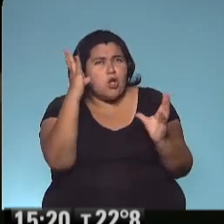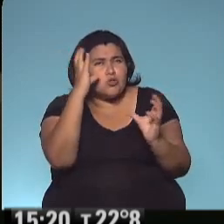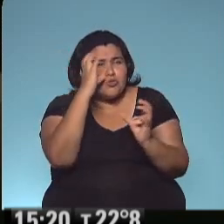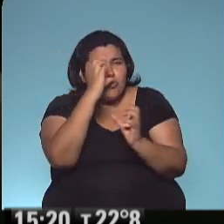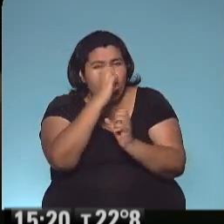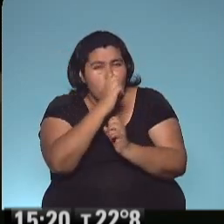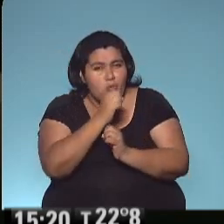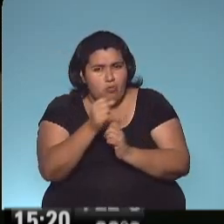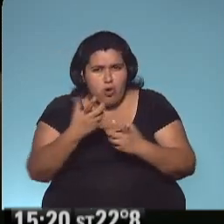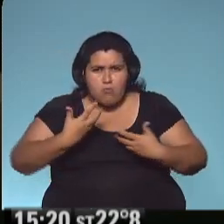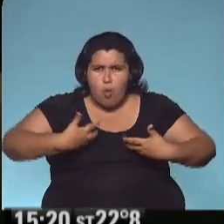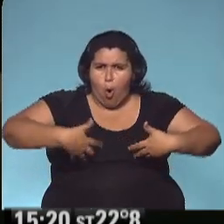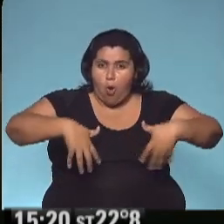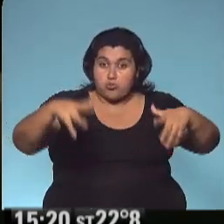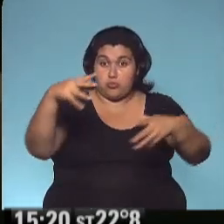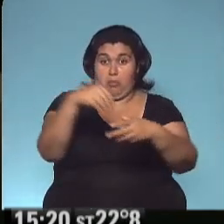al lado de un ogronte.